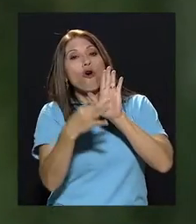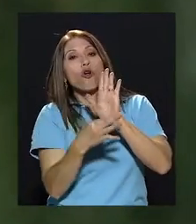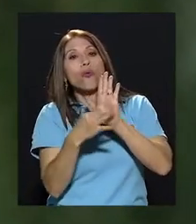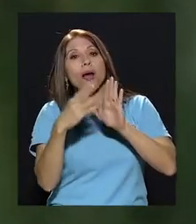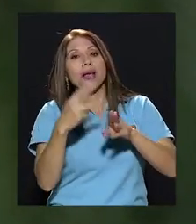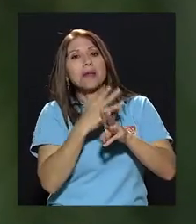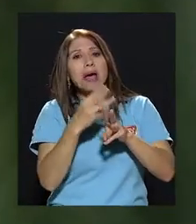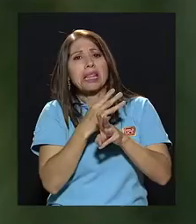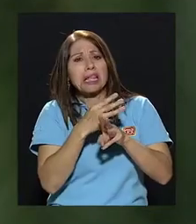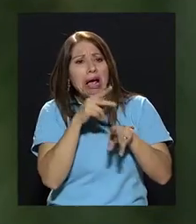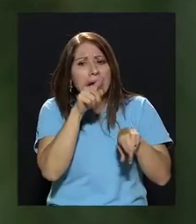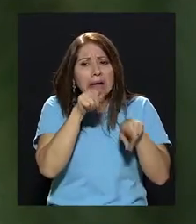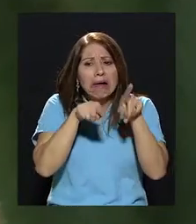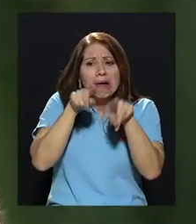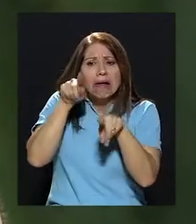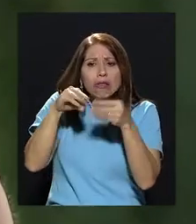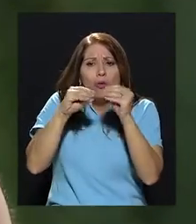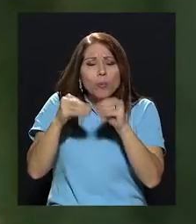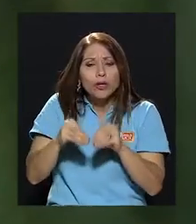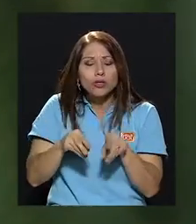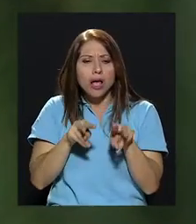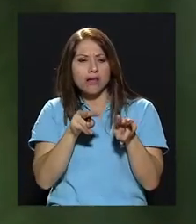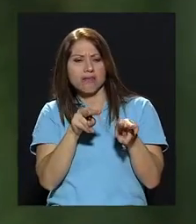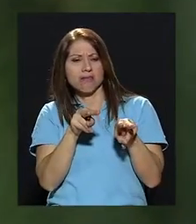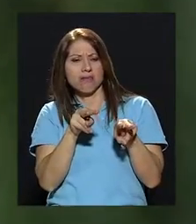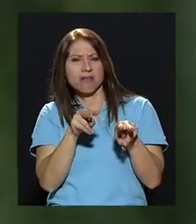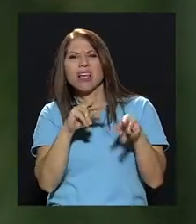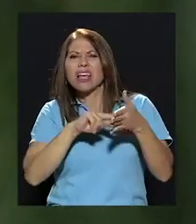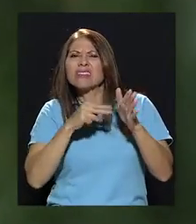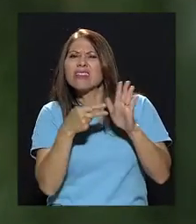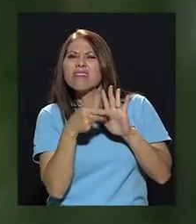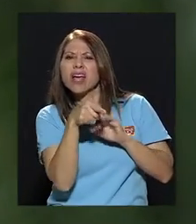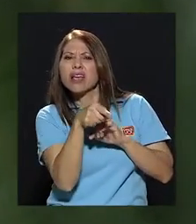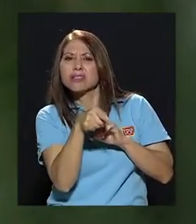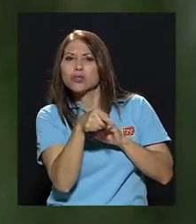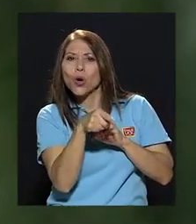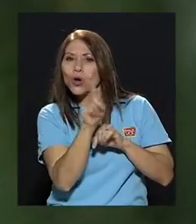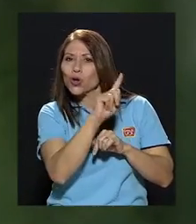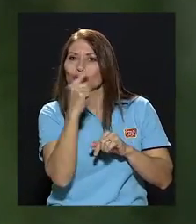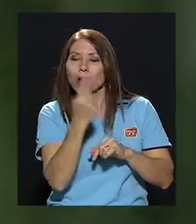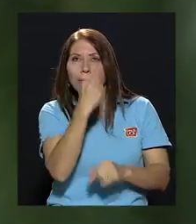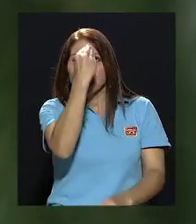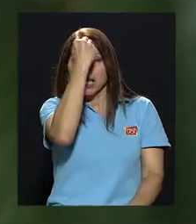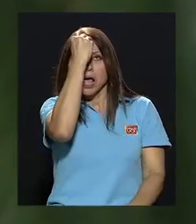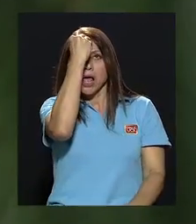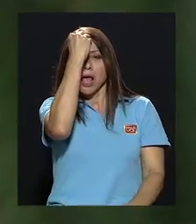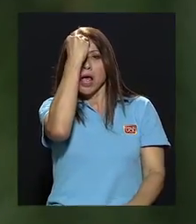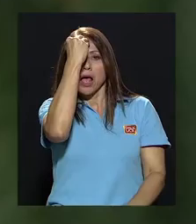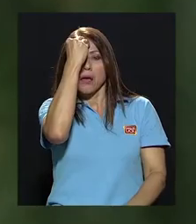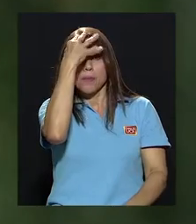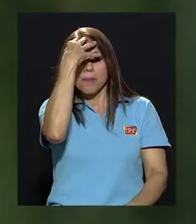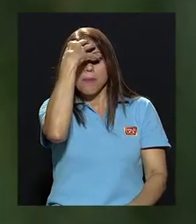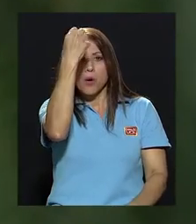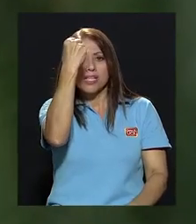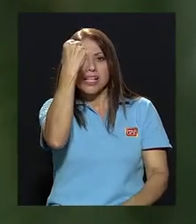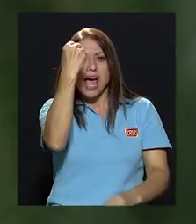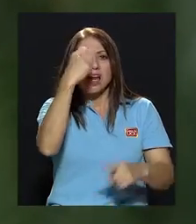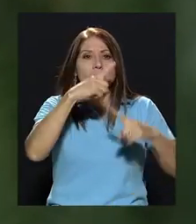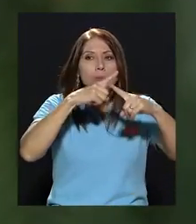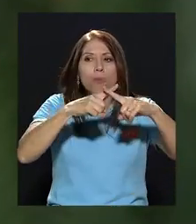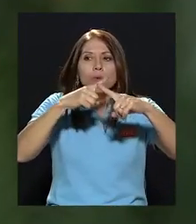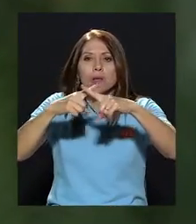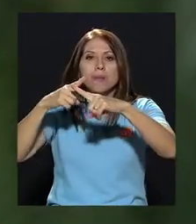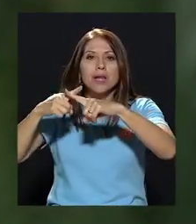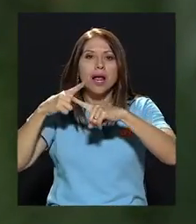de letras y de números, y bueno, ¿eso realmente qué significa a la hora de relacionarlo? No solo memorizarme, una tabla de multiplicar